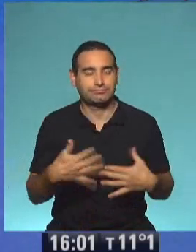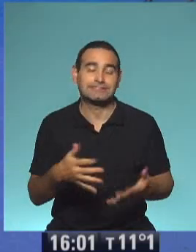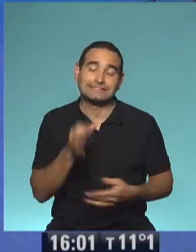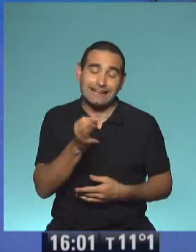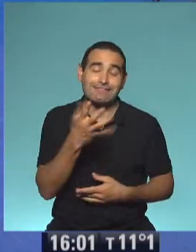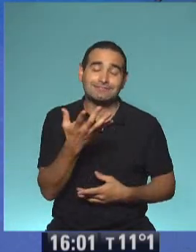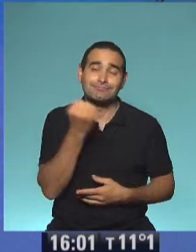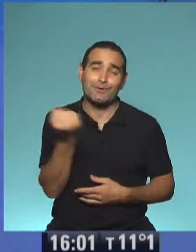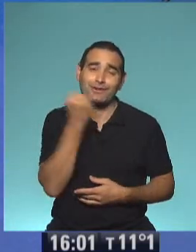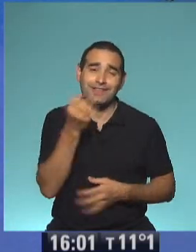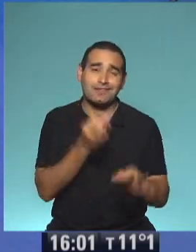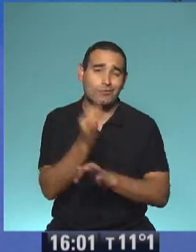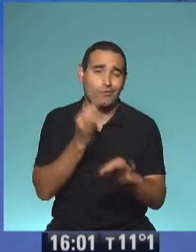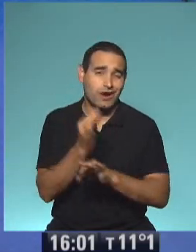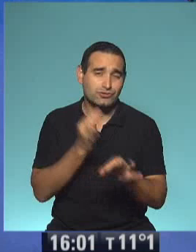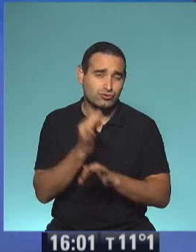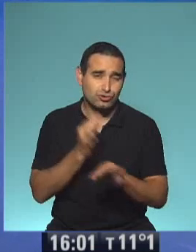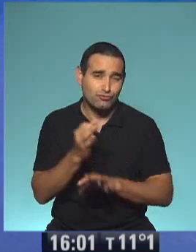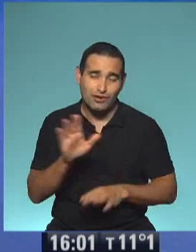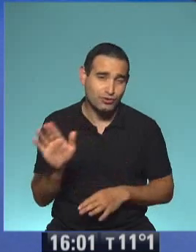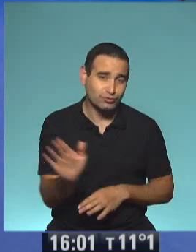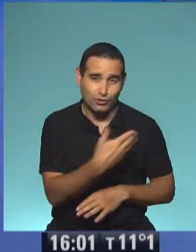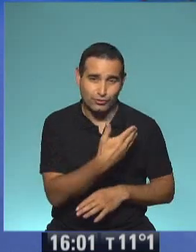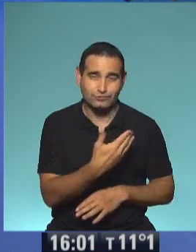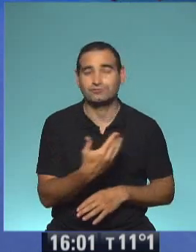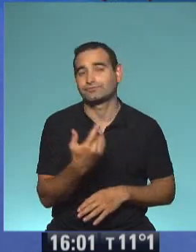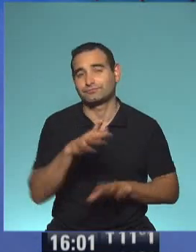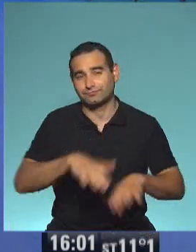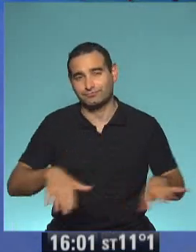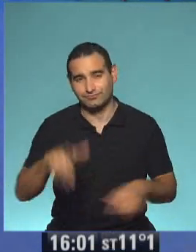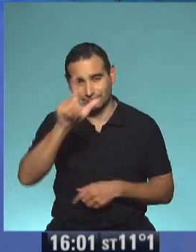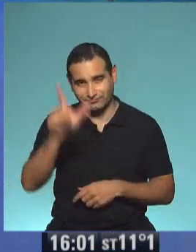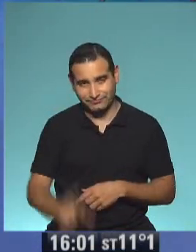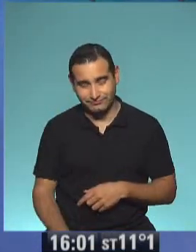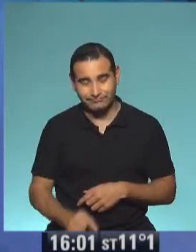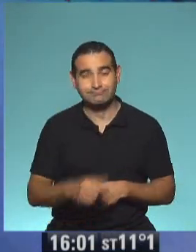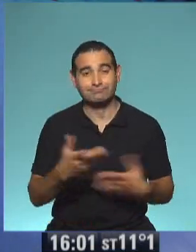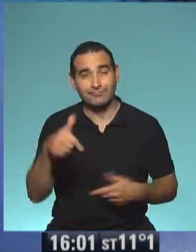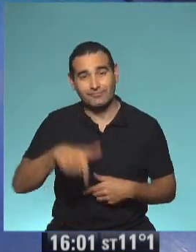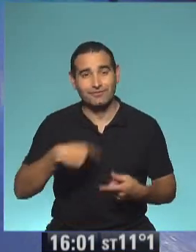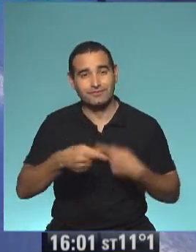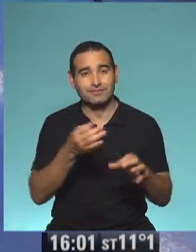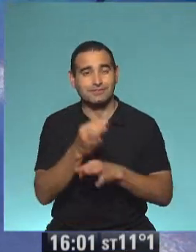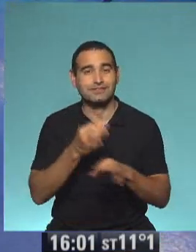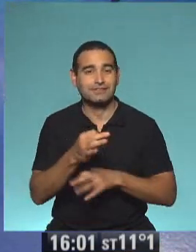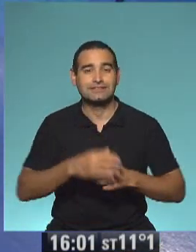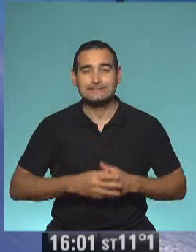contundentemente que es importantísima la educación para todos, todos, todos los chicos y chicas de este país, así que por eso estamos aquí.